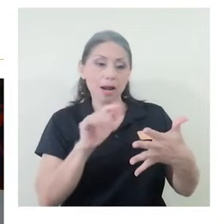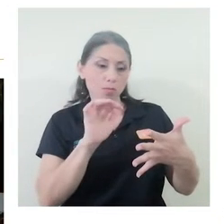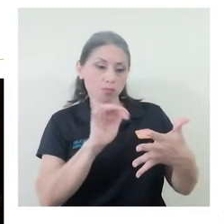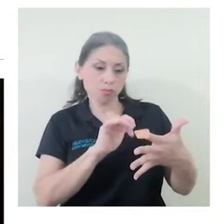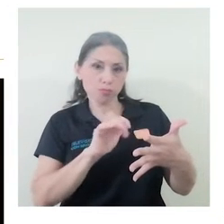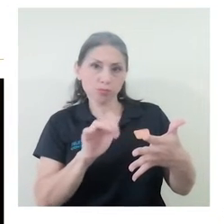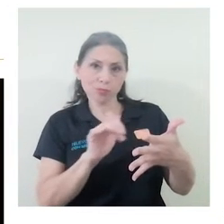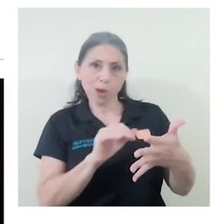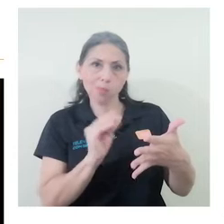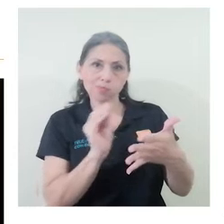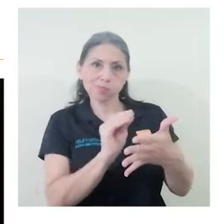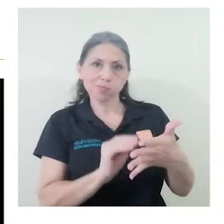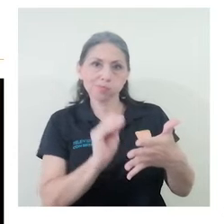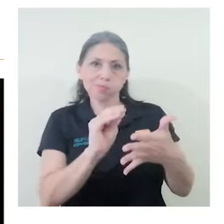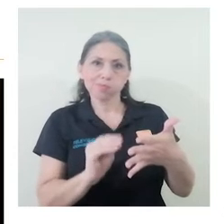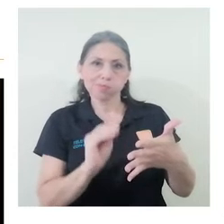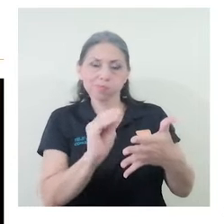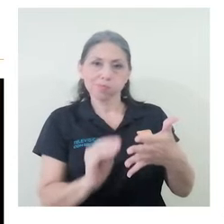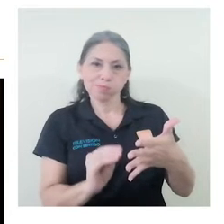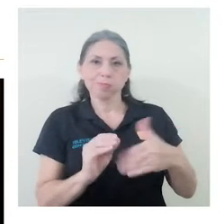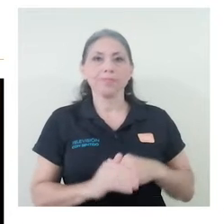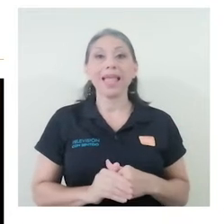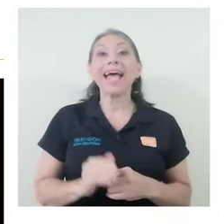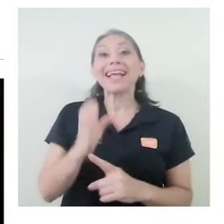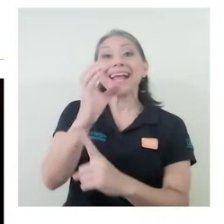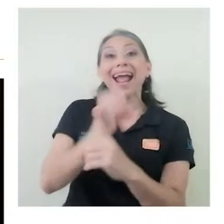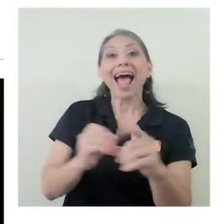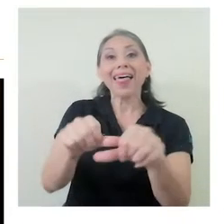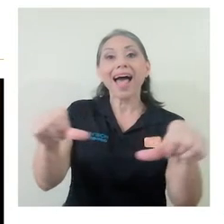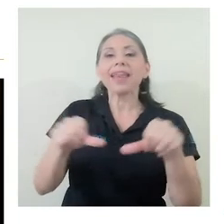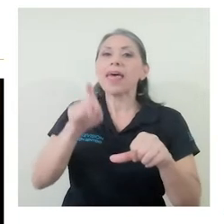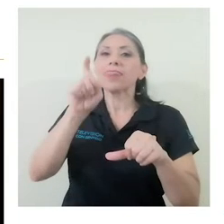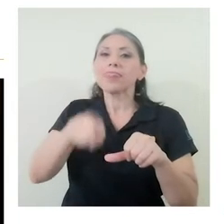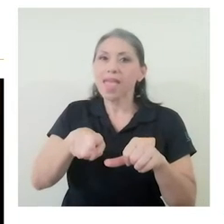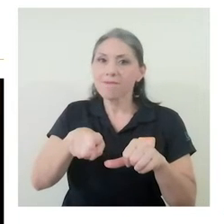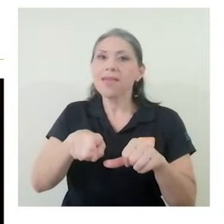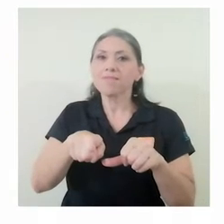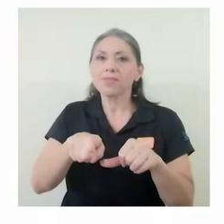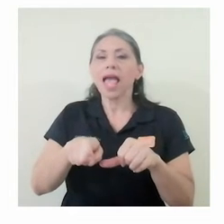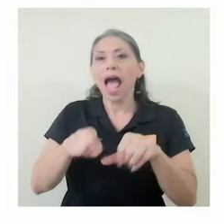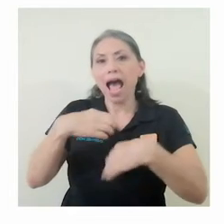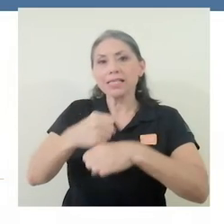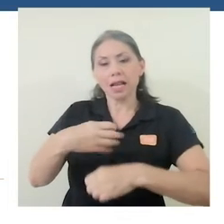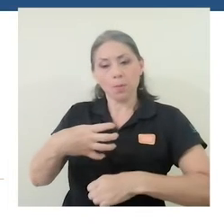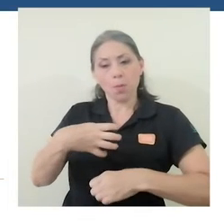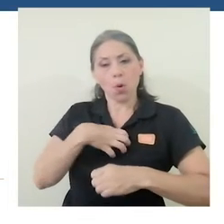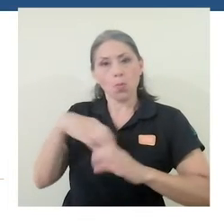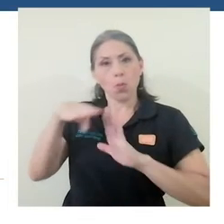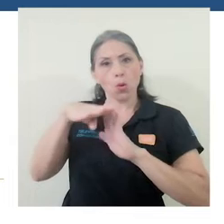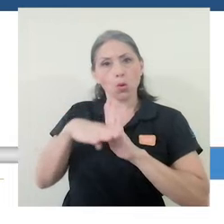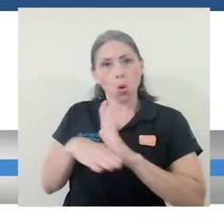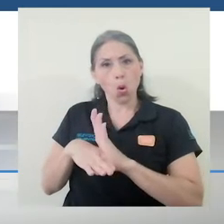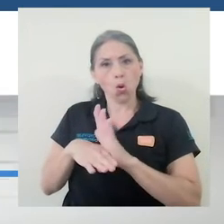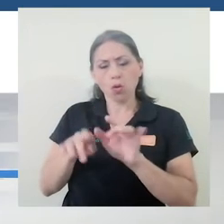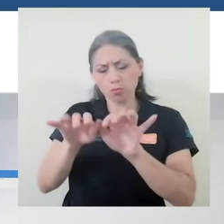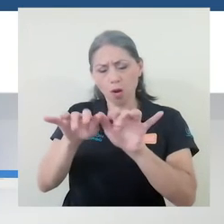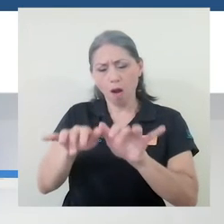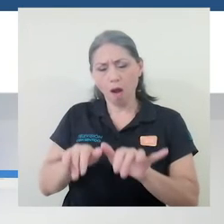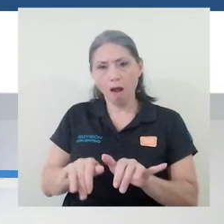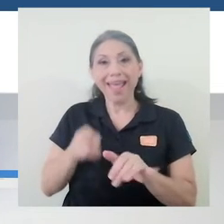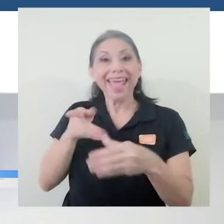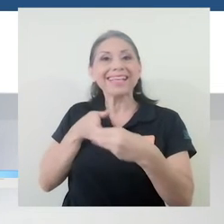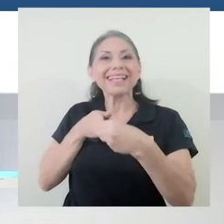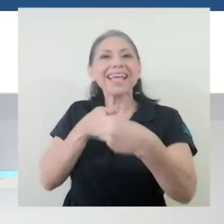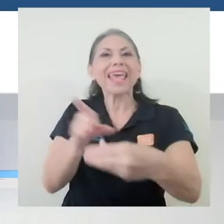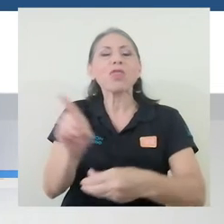Es decir, cada sector debe reunirse y construir su propio protocolo llenando el documento. Esta guía